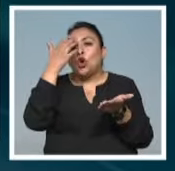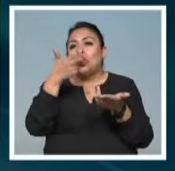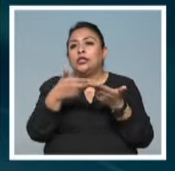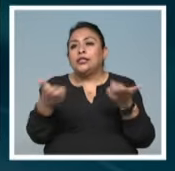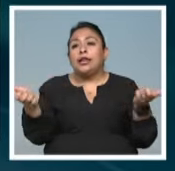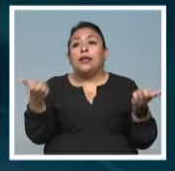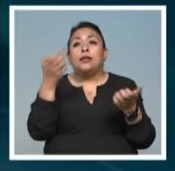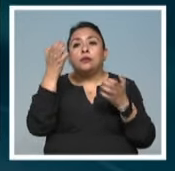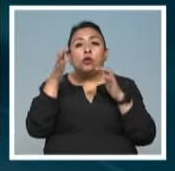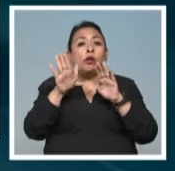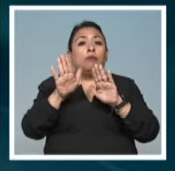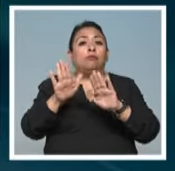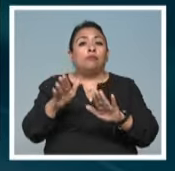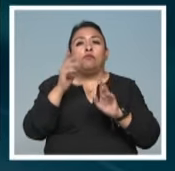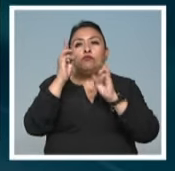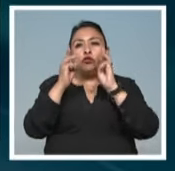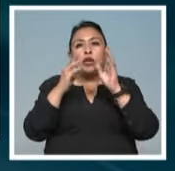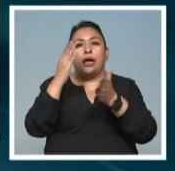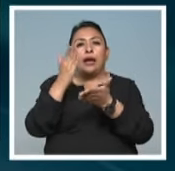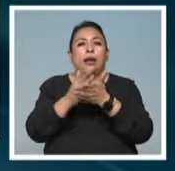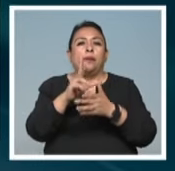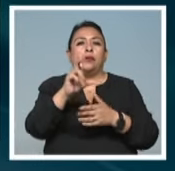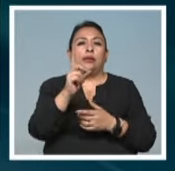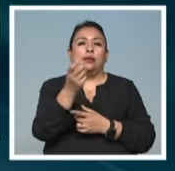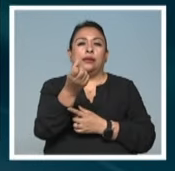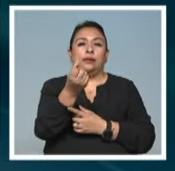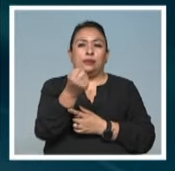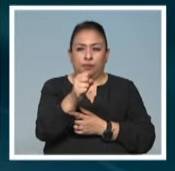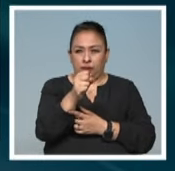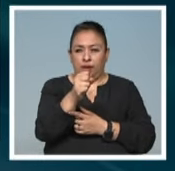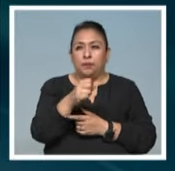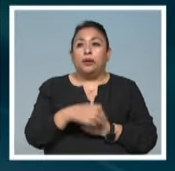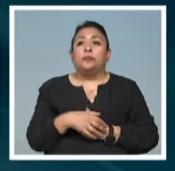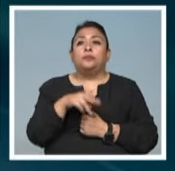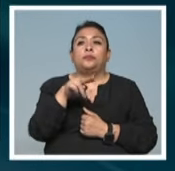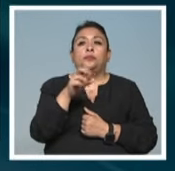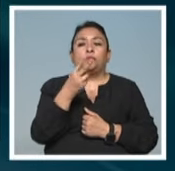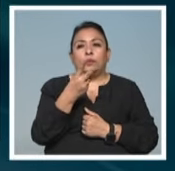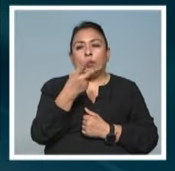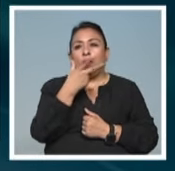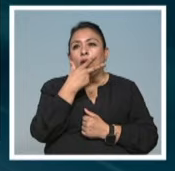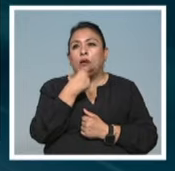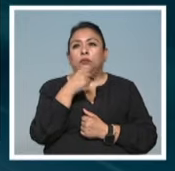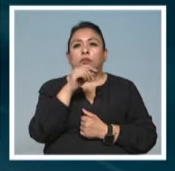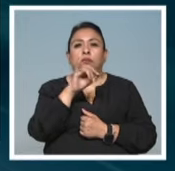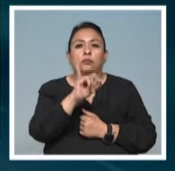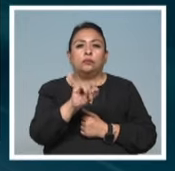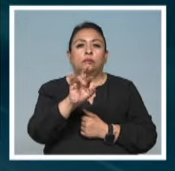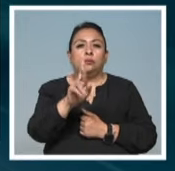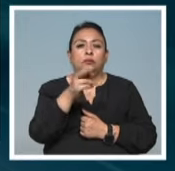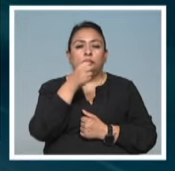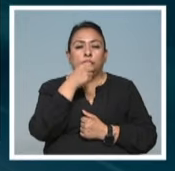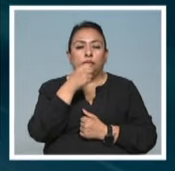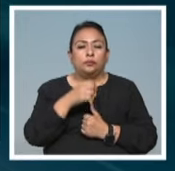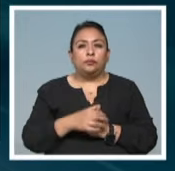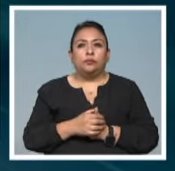La exposición permanecerá en el museo hasta el 30 de septiembre. Para Noticias 22, Iván Ramírez.